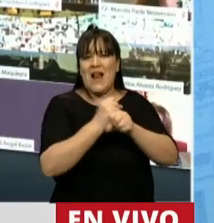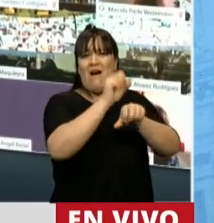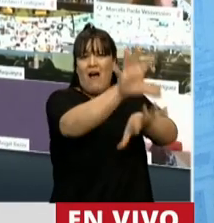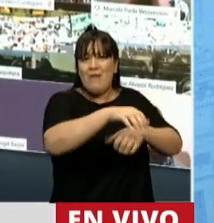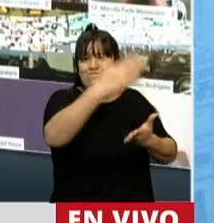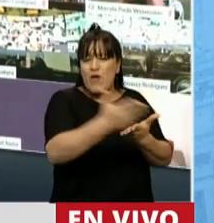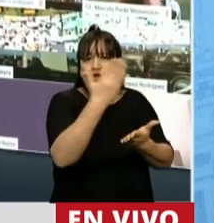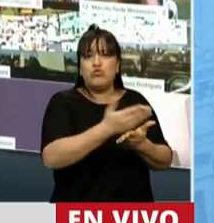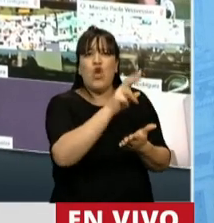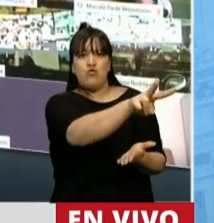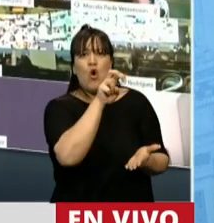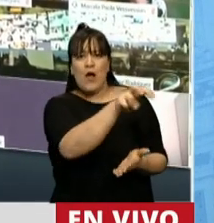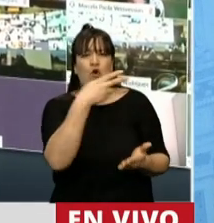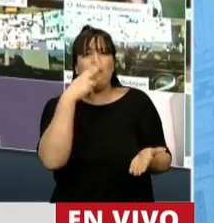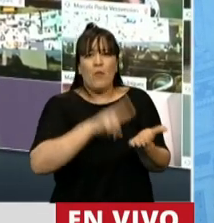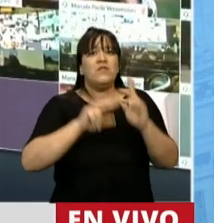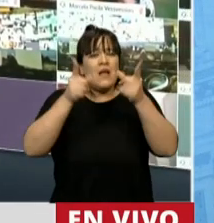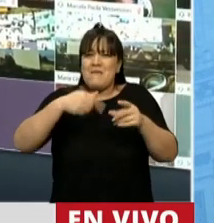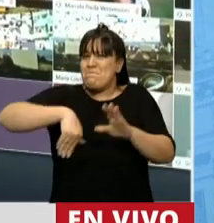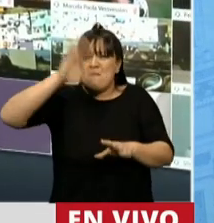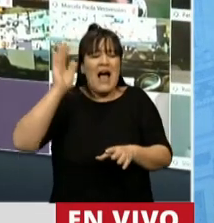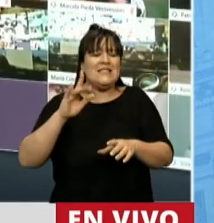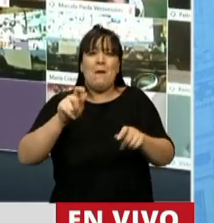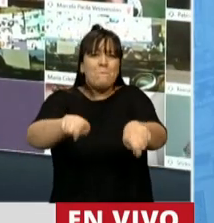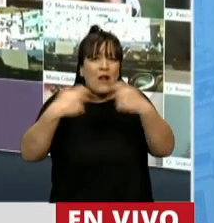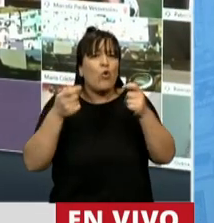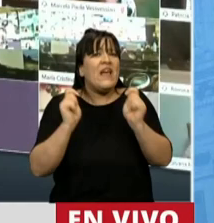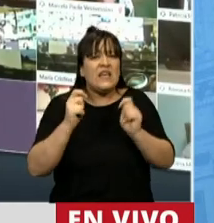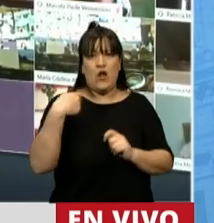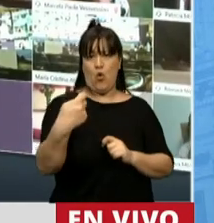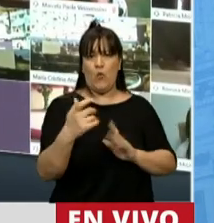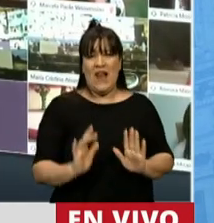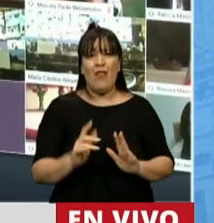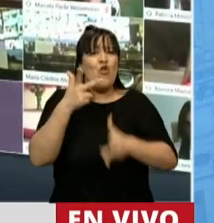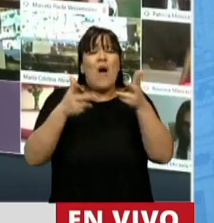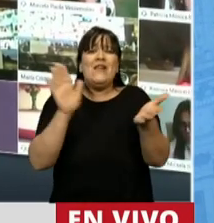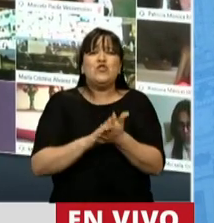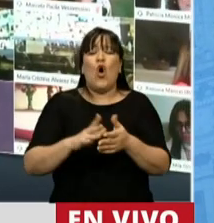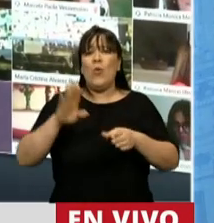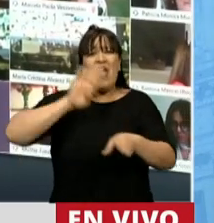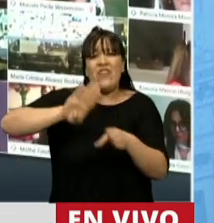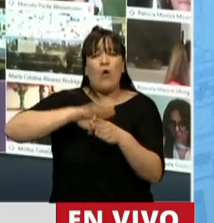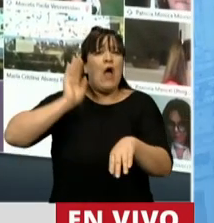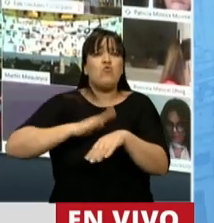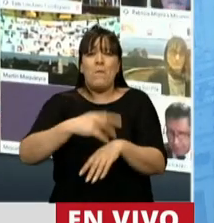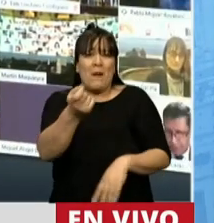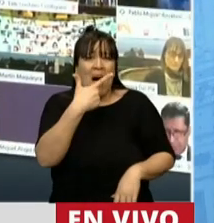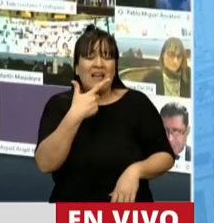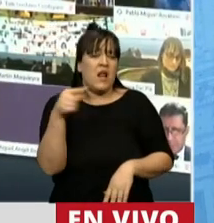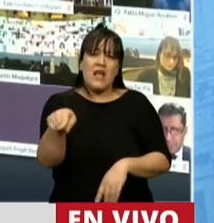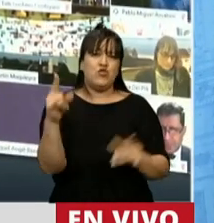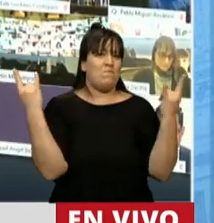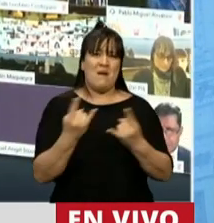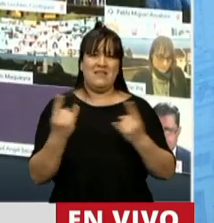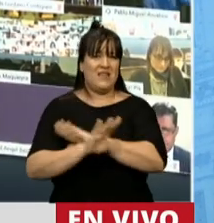siempre, metiéndole la mano a los jubilados. No hablen más de que la deuda la contrajo Macri, porque eso es mentira.